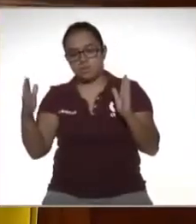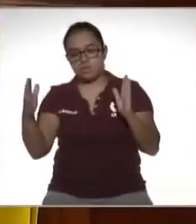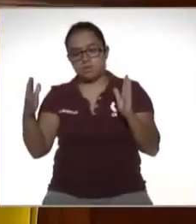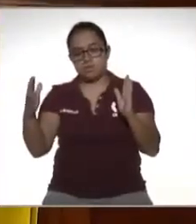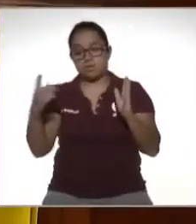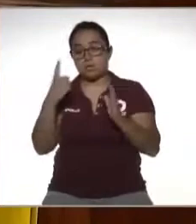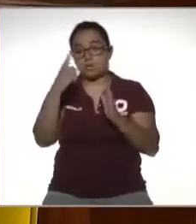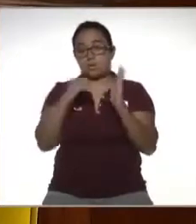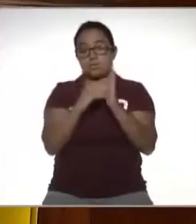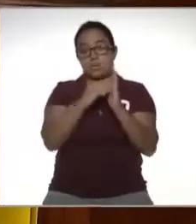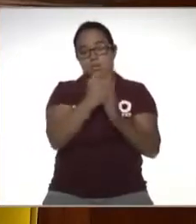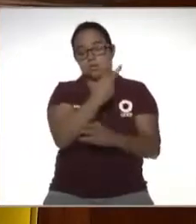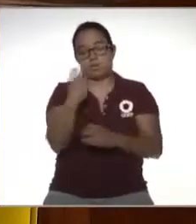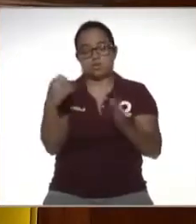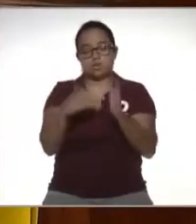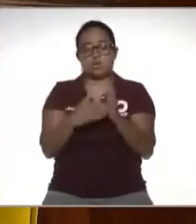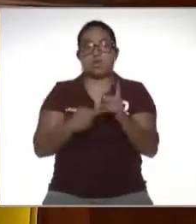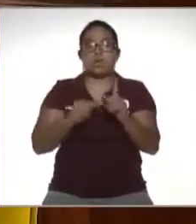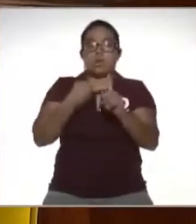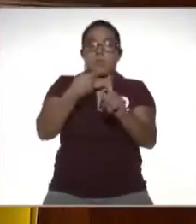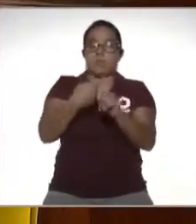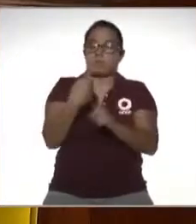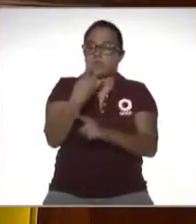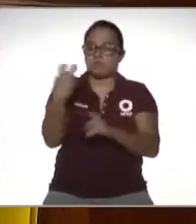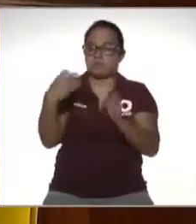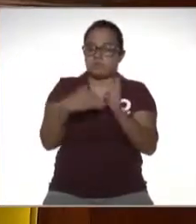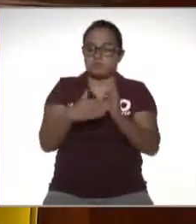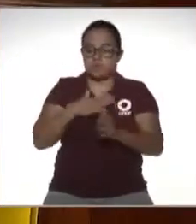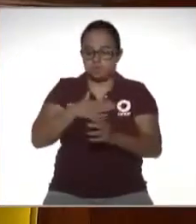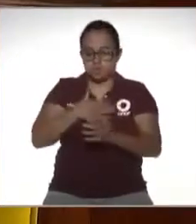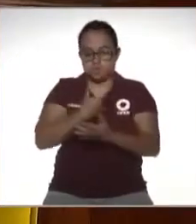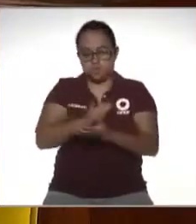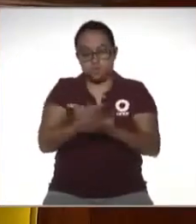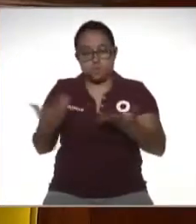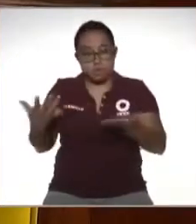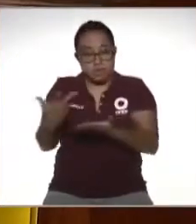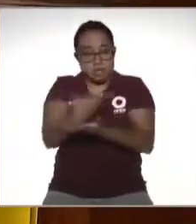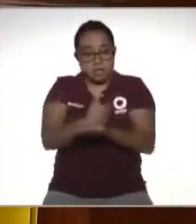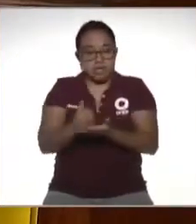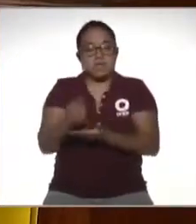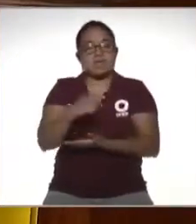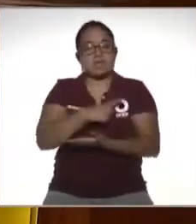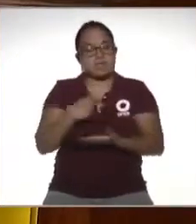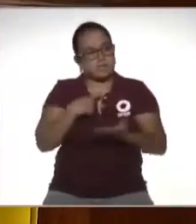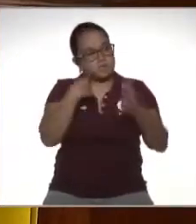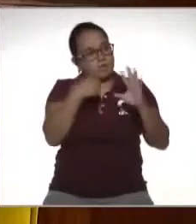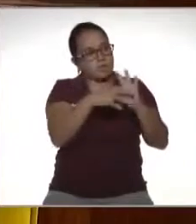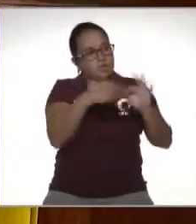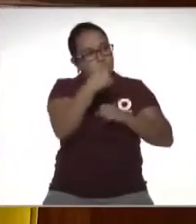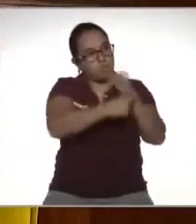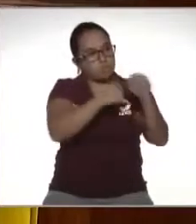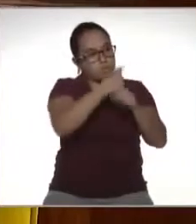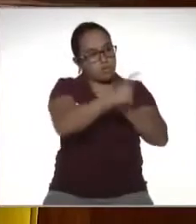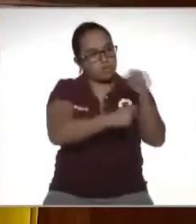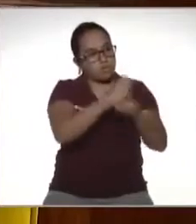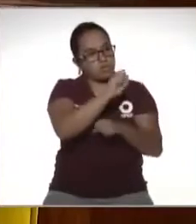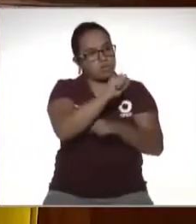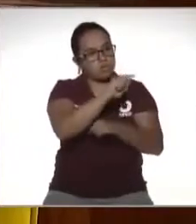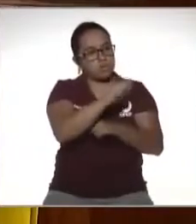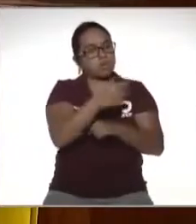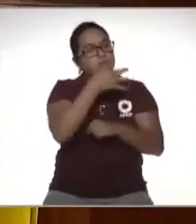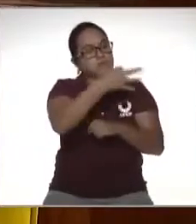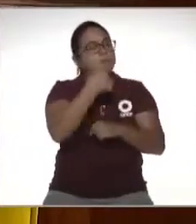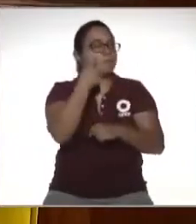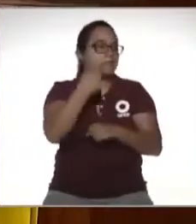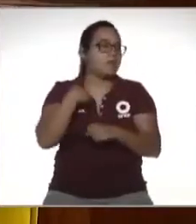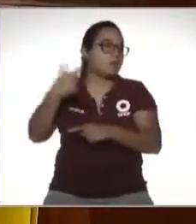un millón 200 mil más mis 200 mil pesos que yo gano ah pues tienes que presentar la declaración e informar que recibes un millón 200